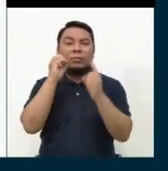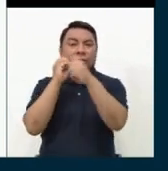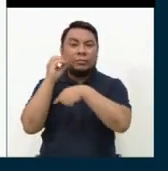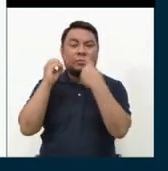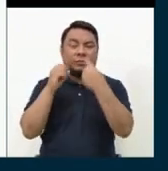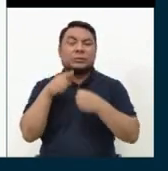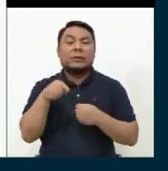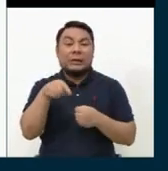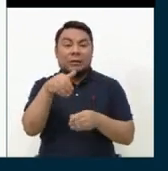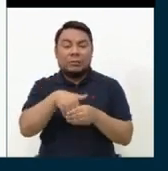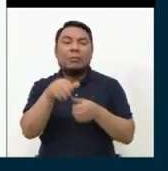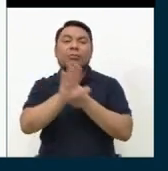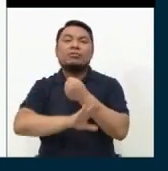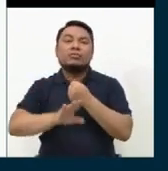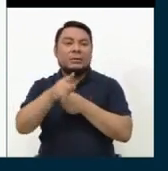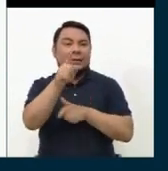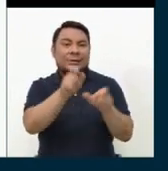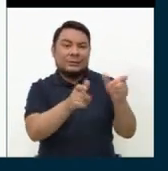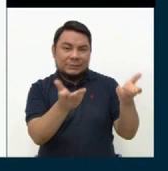votar por proteger a la gente.